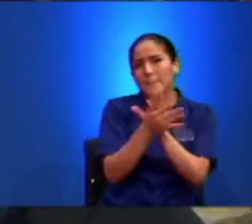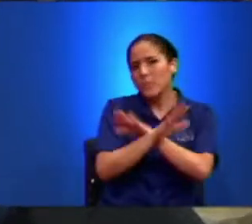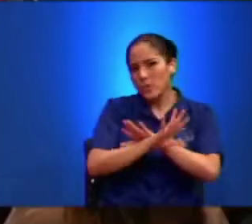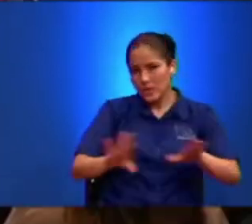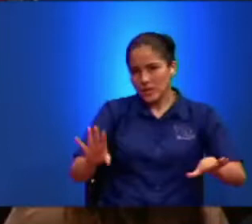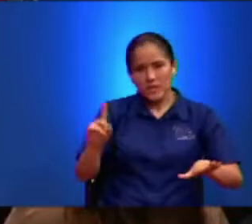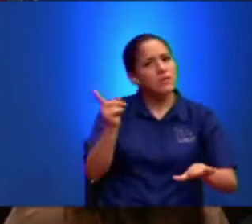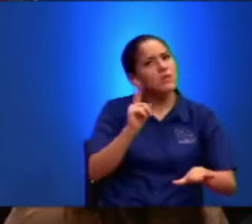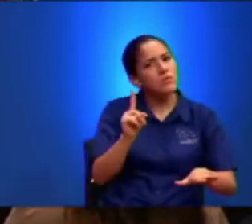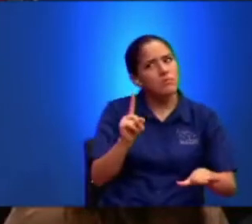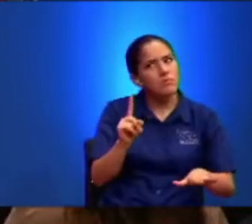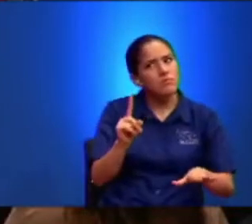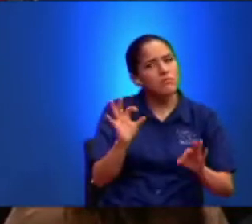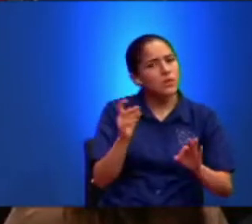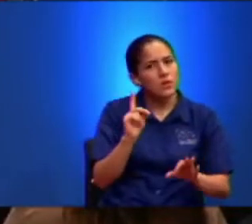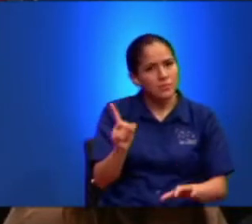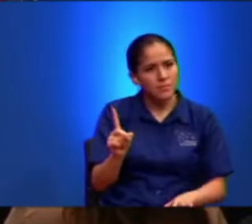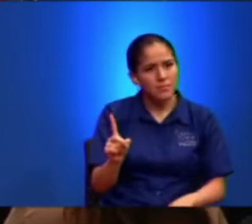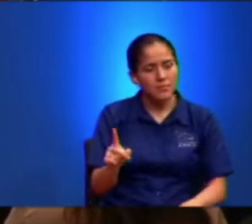O No